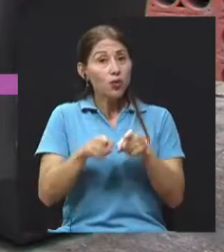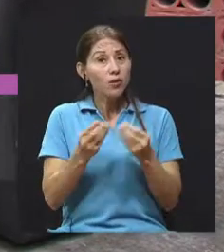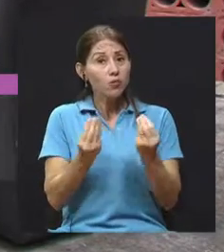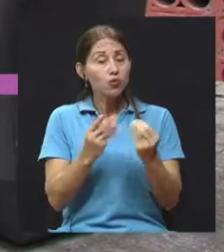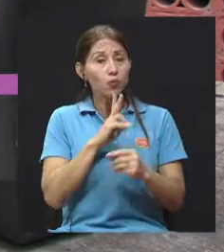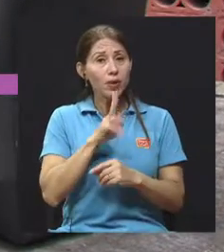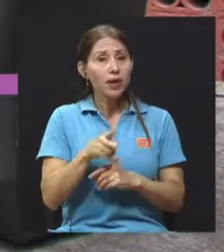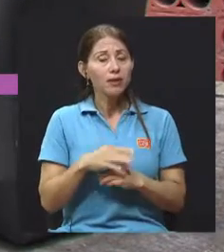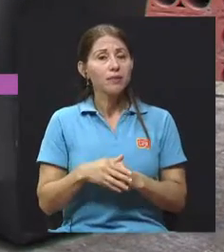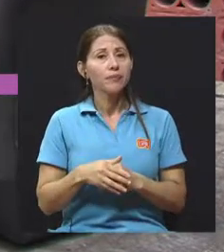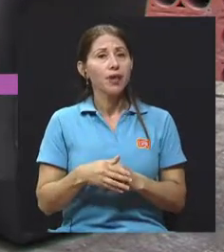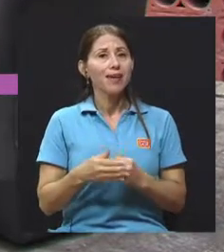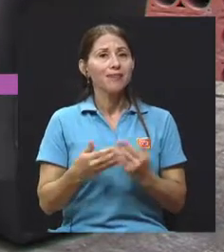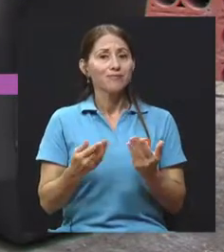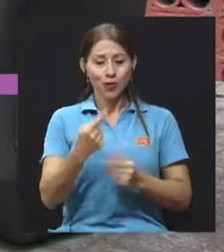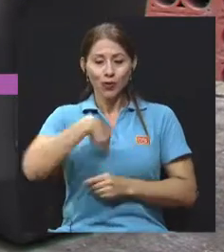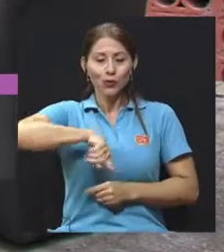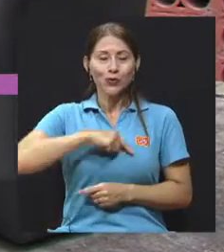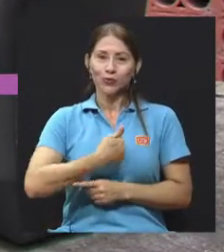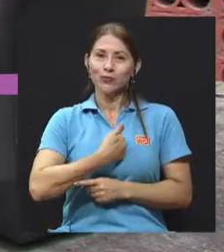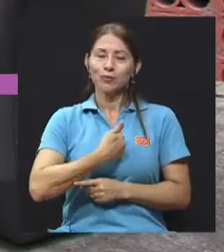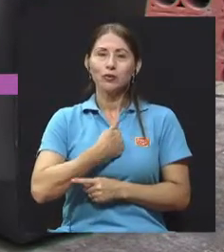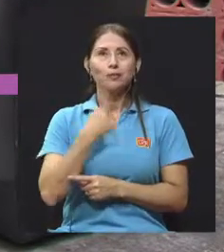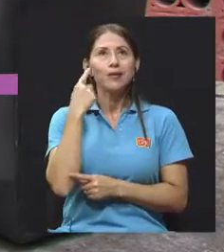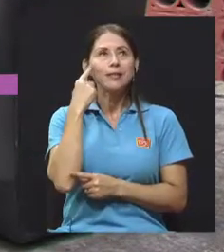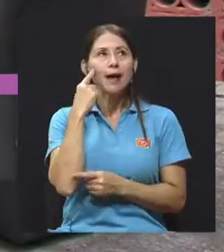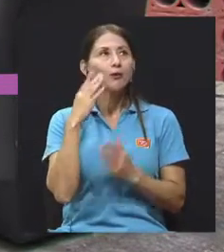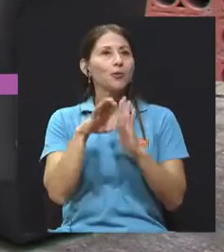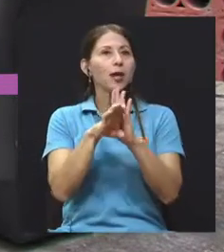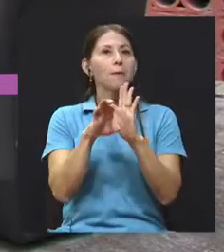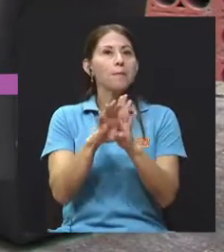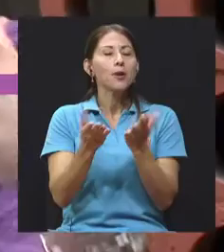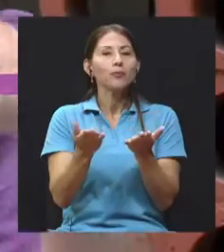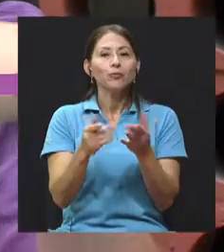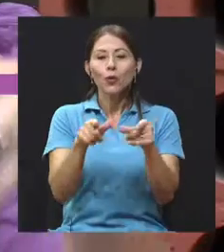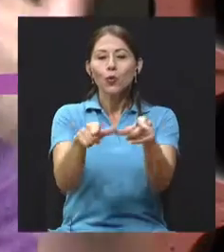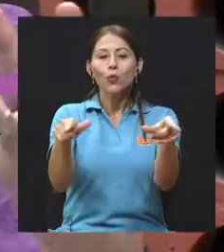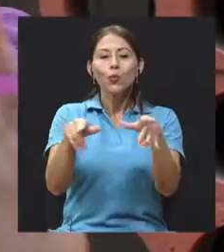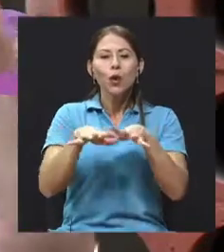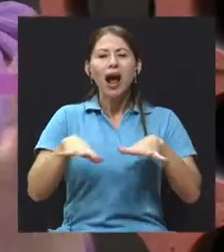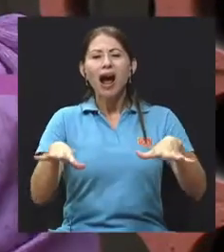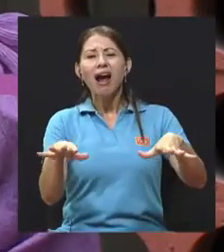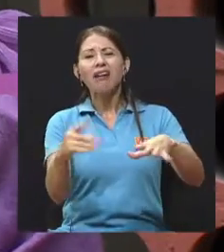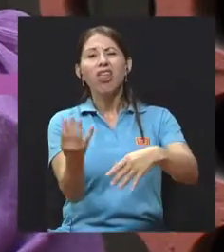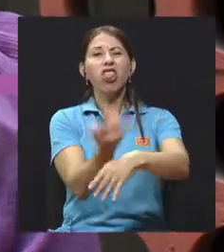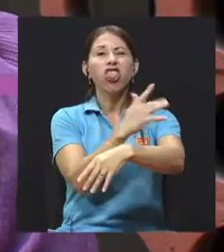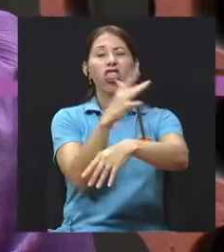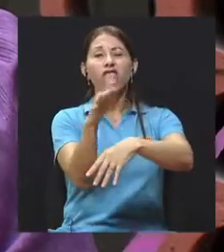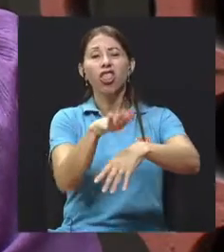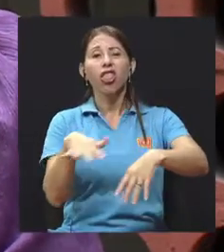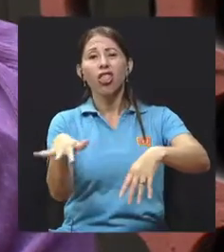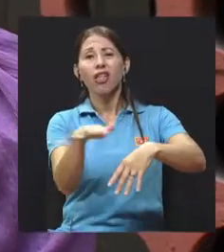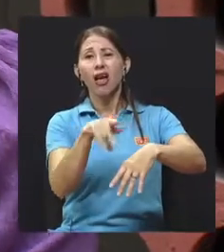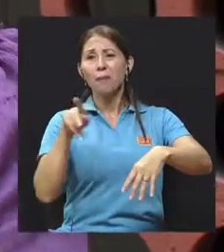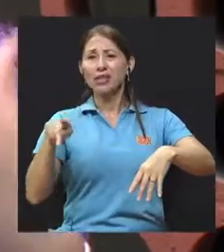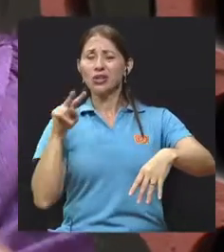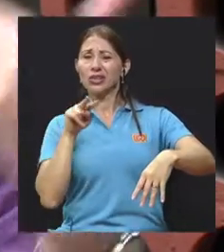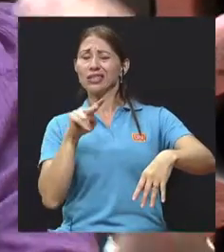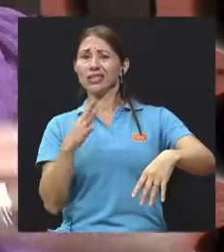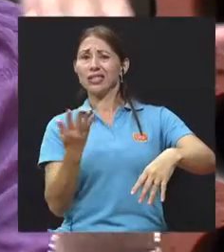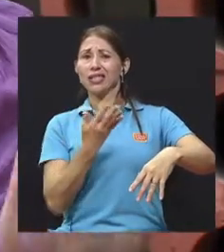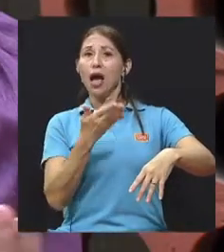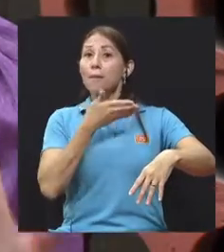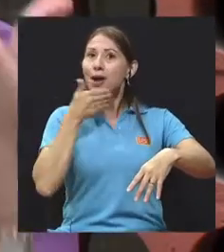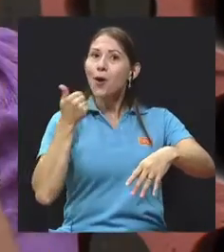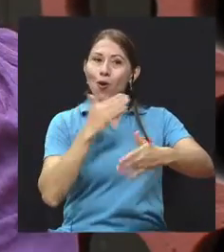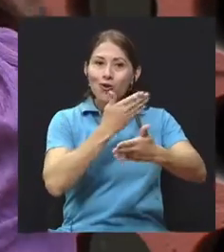¿verdad, Saúl? Que también nosotros mismos pensamos en algún lote que causa tanto molestia, ¿verdad? En los vecinos, un lote baldío que se podría